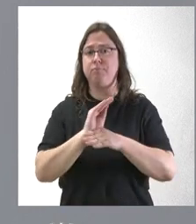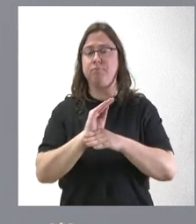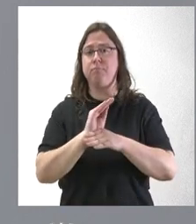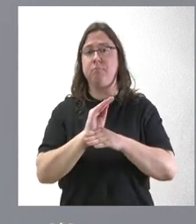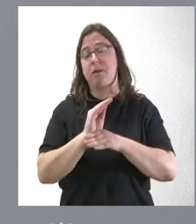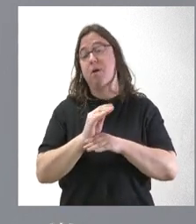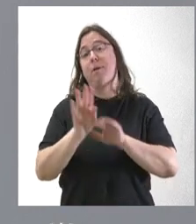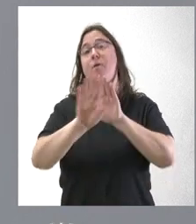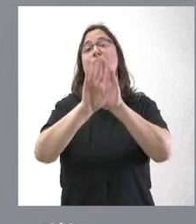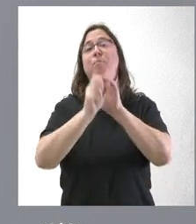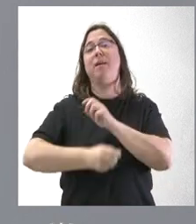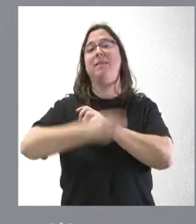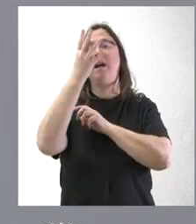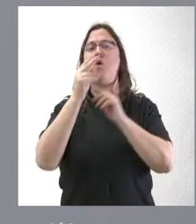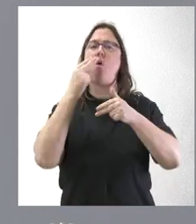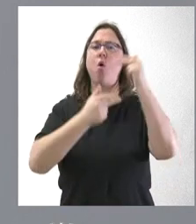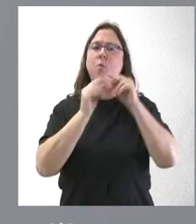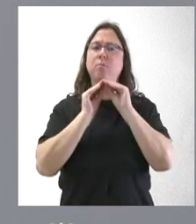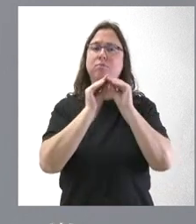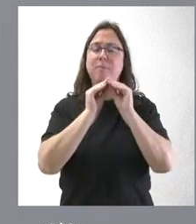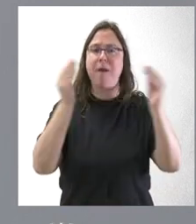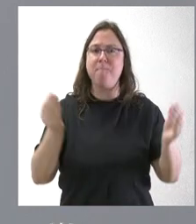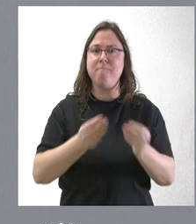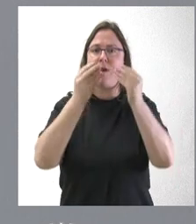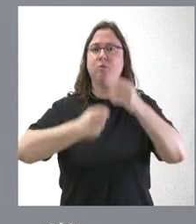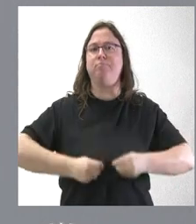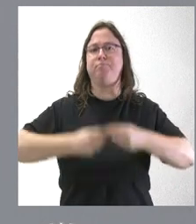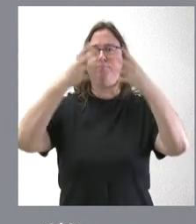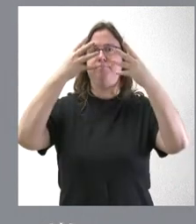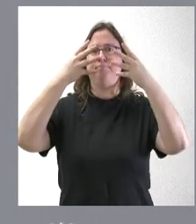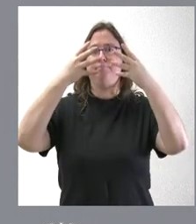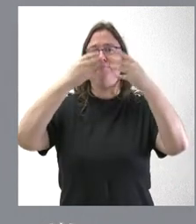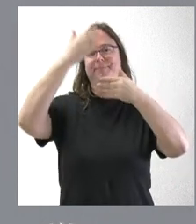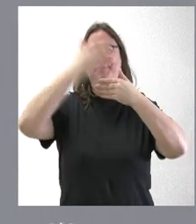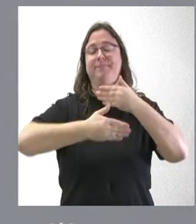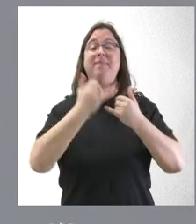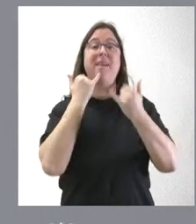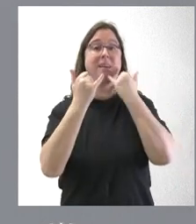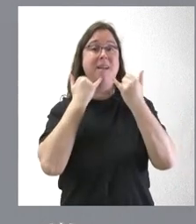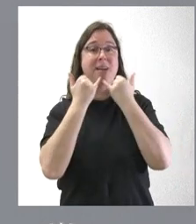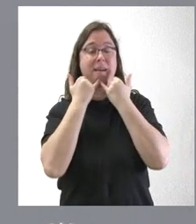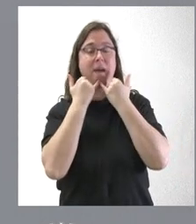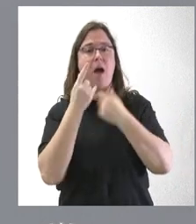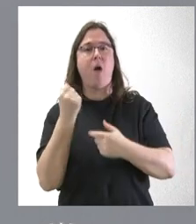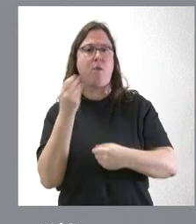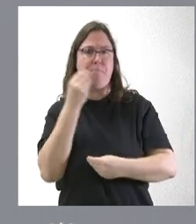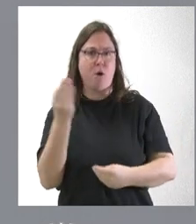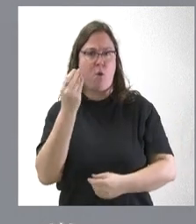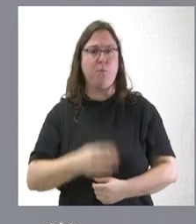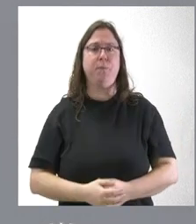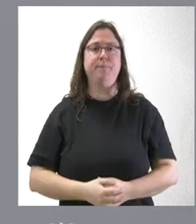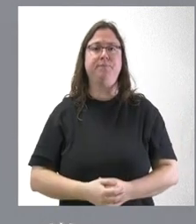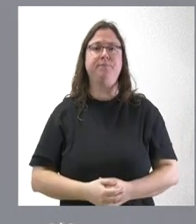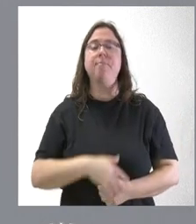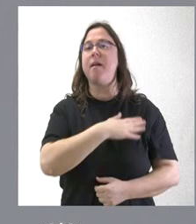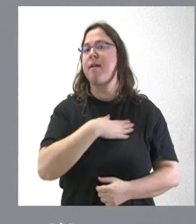comunidad de propietarios para las obras y actuaciones que van a contribuir a la mejora de la eficiencia energética del edificio. ¿Qué